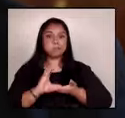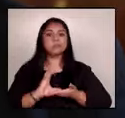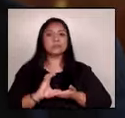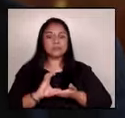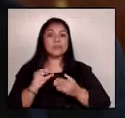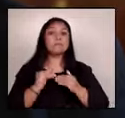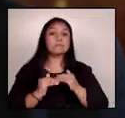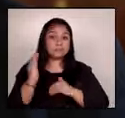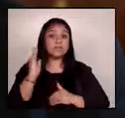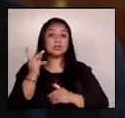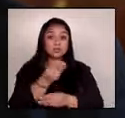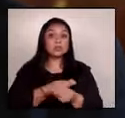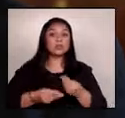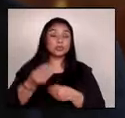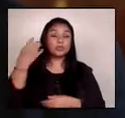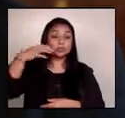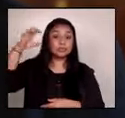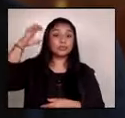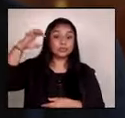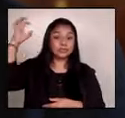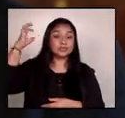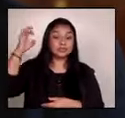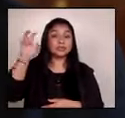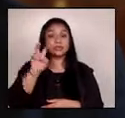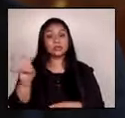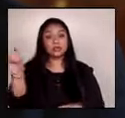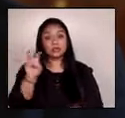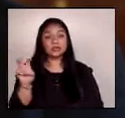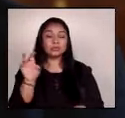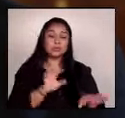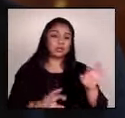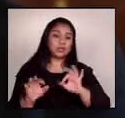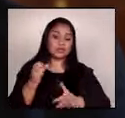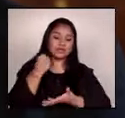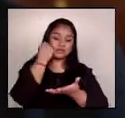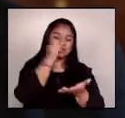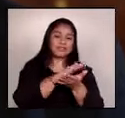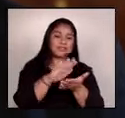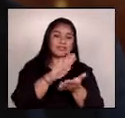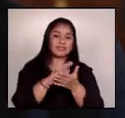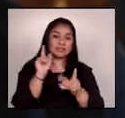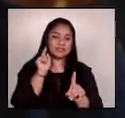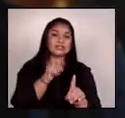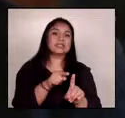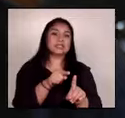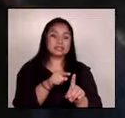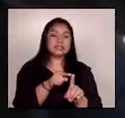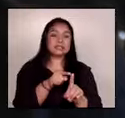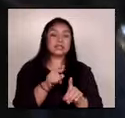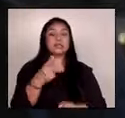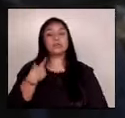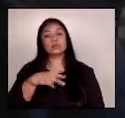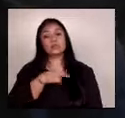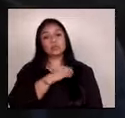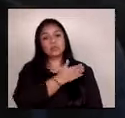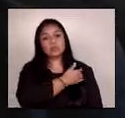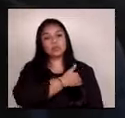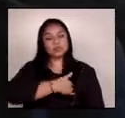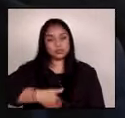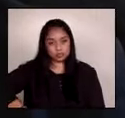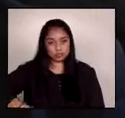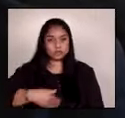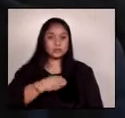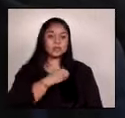como producto de las exportaciones, el turismo o la inversión directa. Nuestro gobierno cree que las